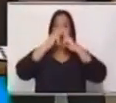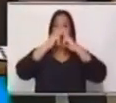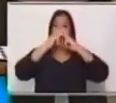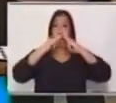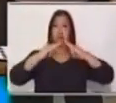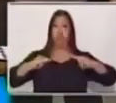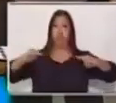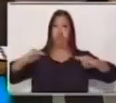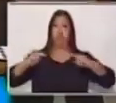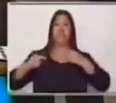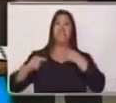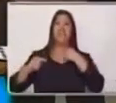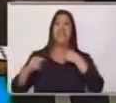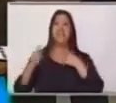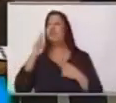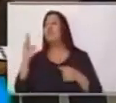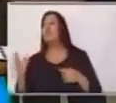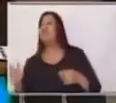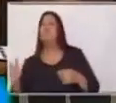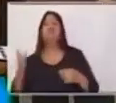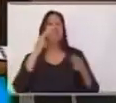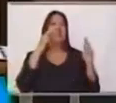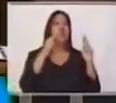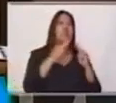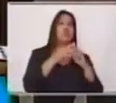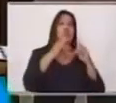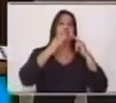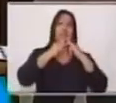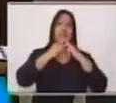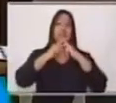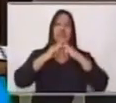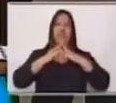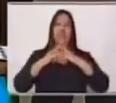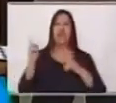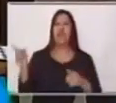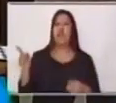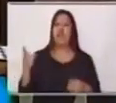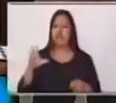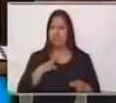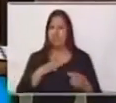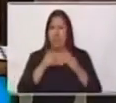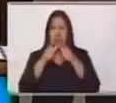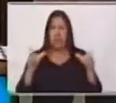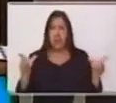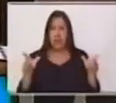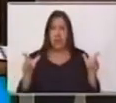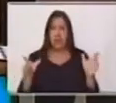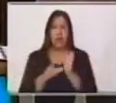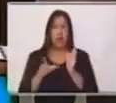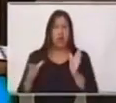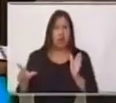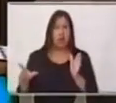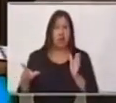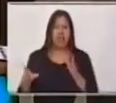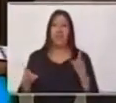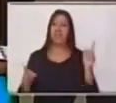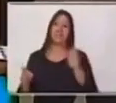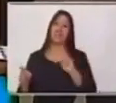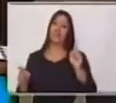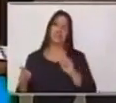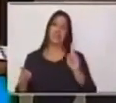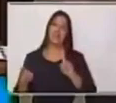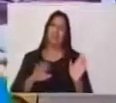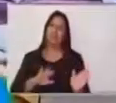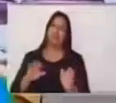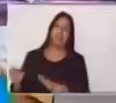Si no tiene lenguaje literario, se puede decir que maneja un lenguaje técnico. Se fija en lo que se